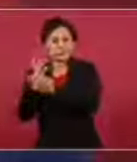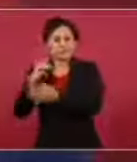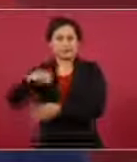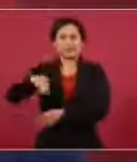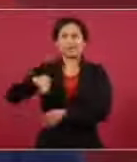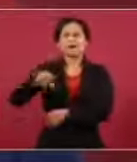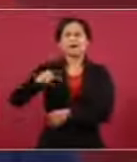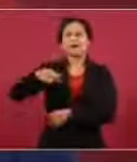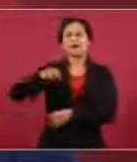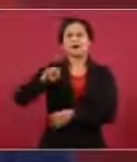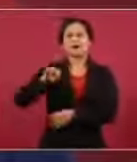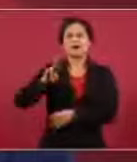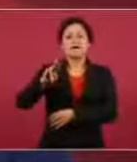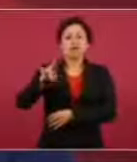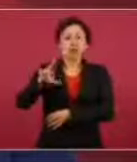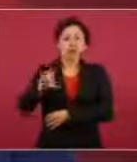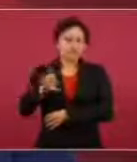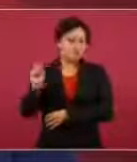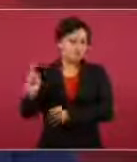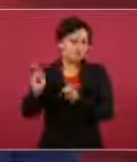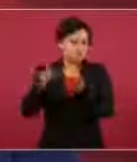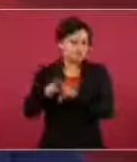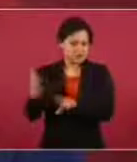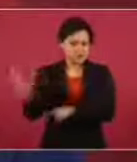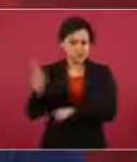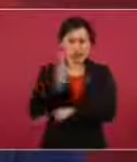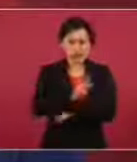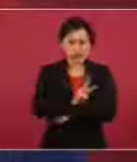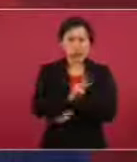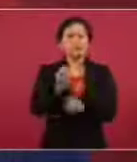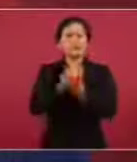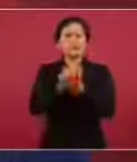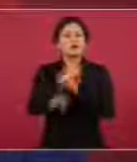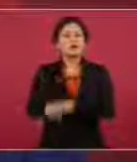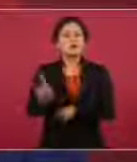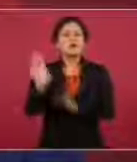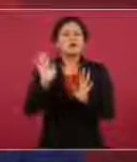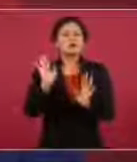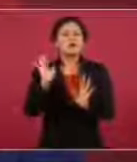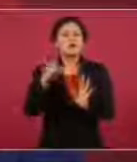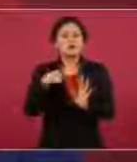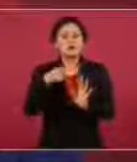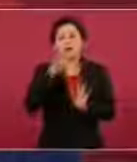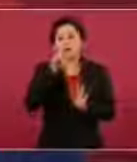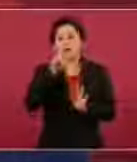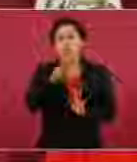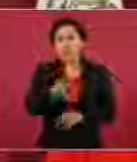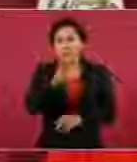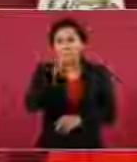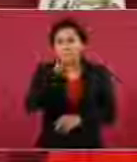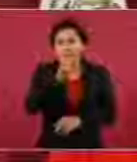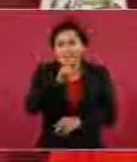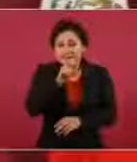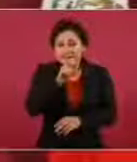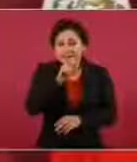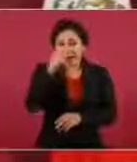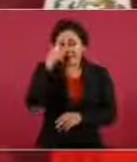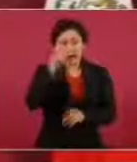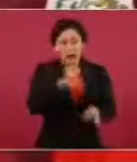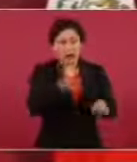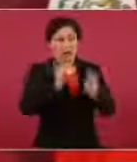para llegar al cargo y luego